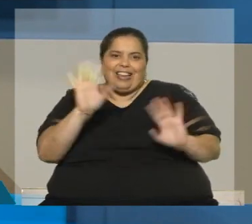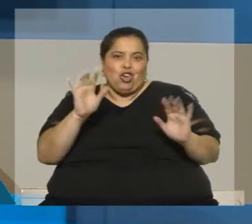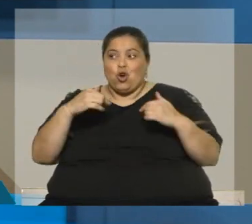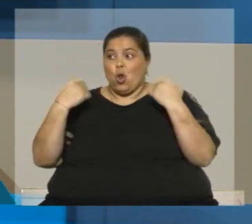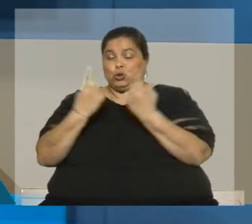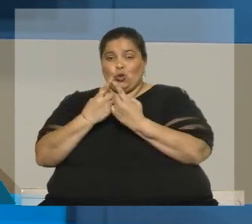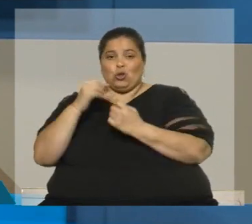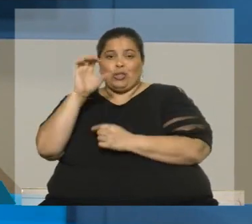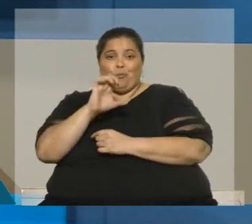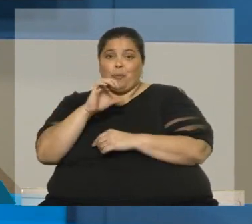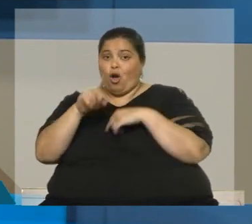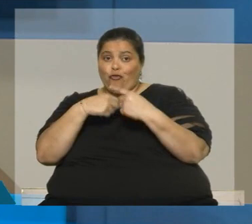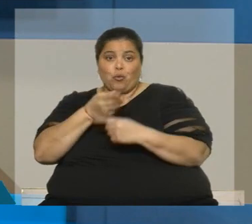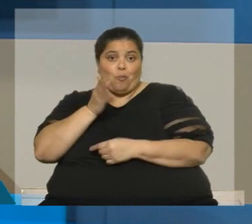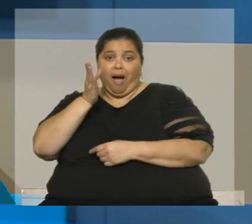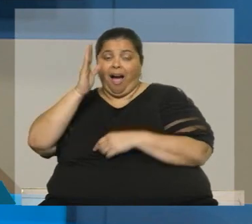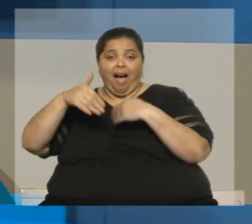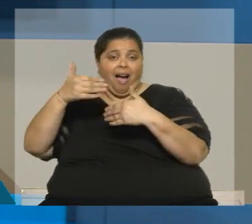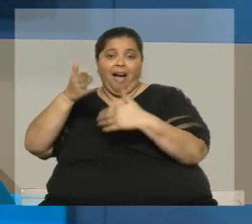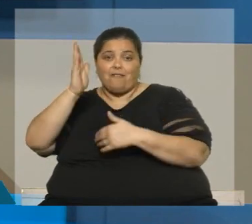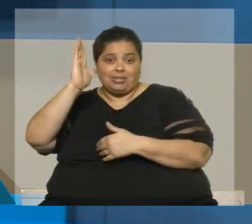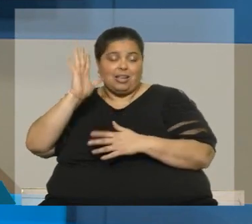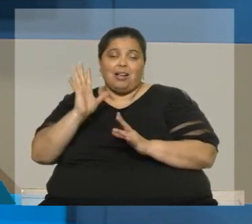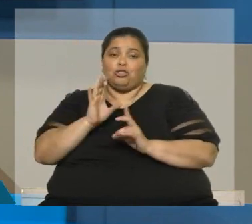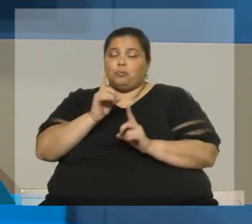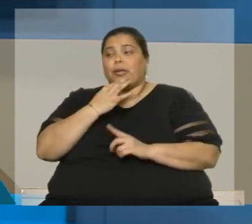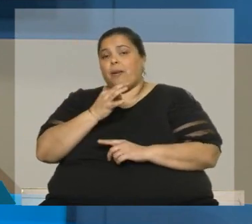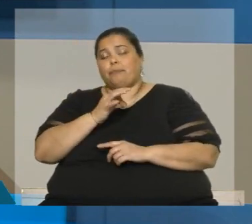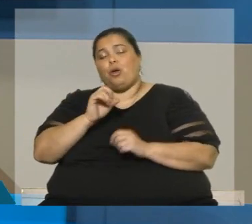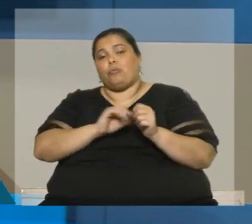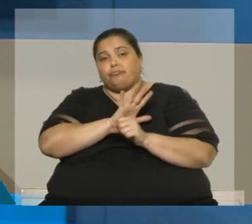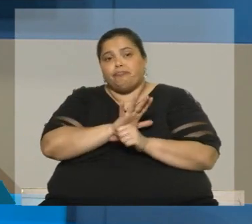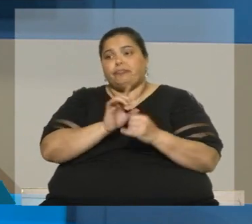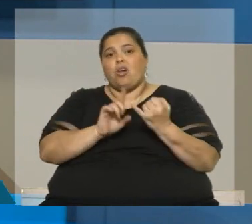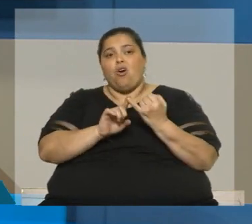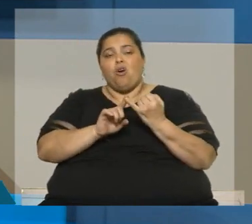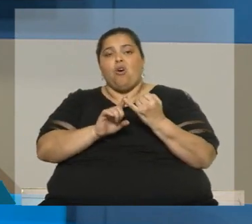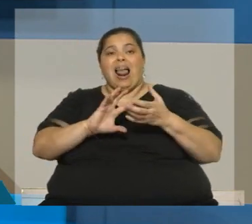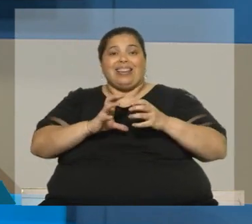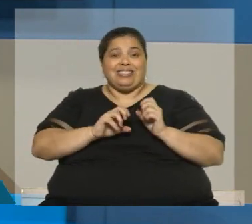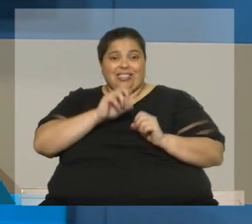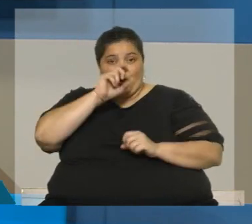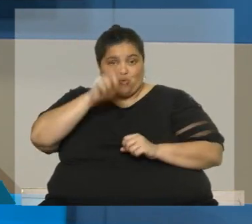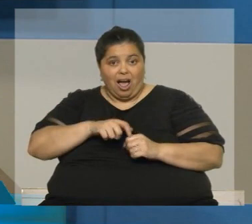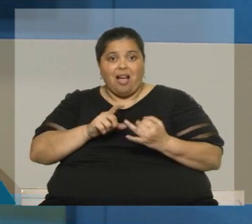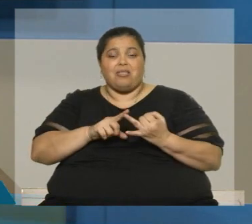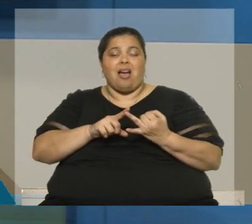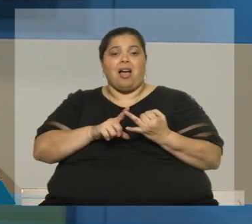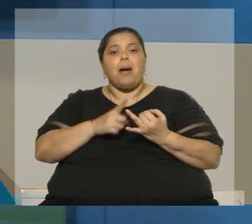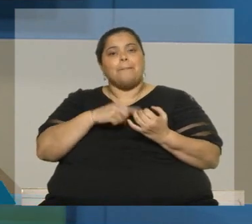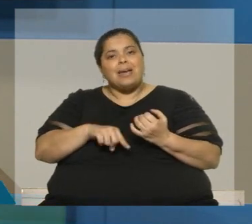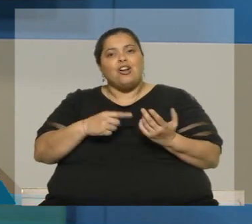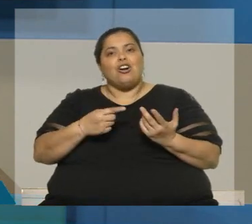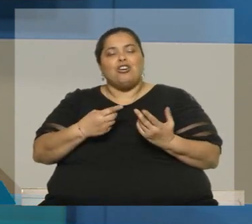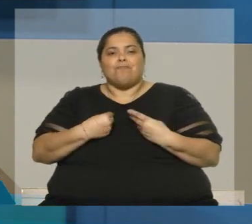hemos sido capaces de afrontar los retos que nos hemos avontado con la pandemia, como ahora aquí es Ucrania. Y nos sabe muy mal que el Reino Unido se